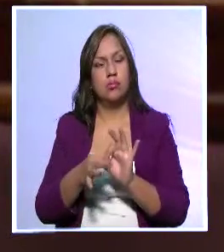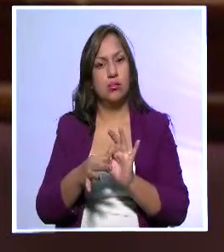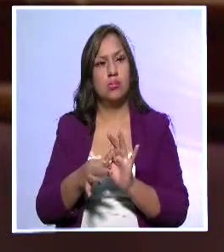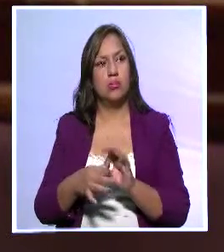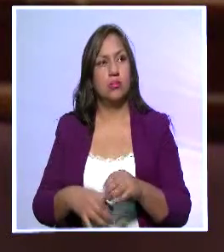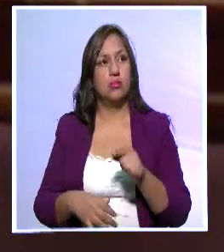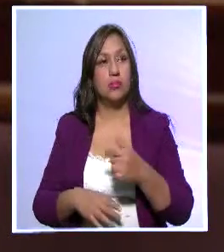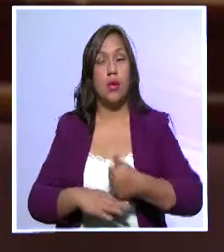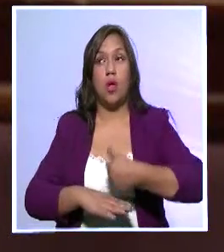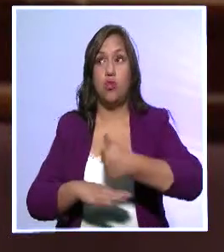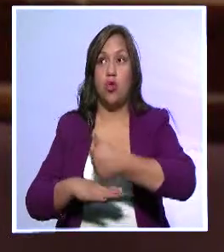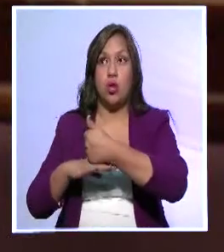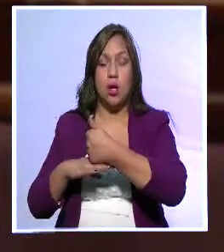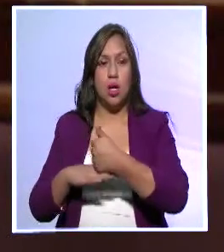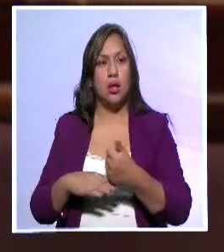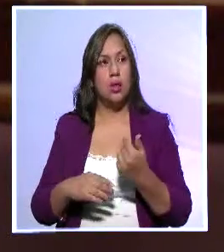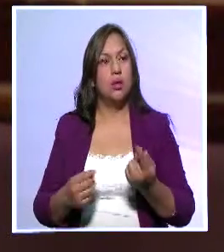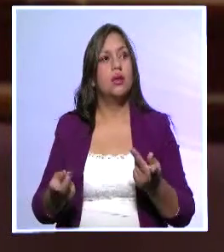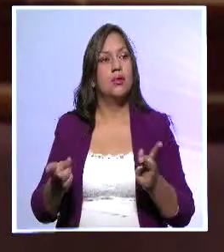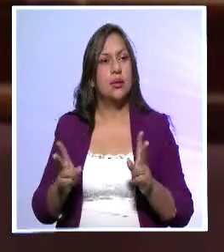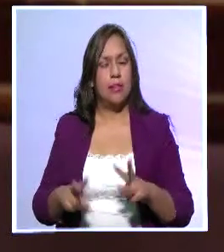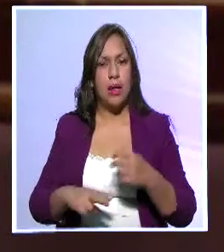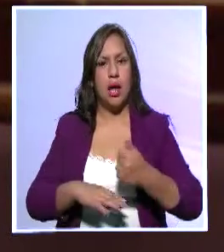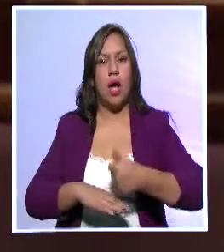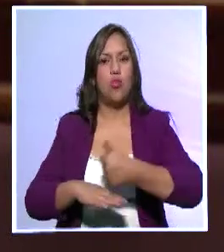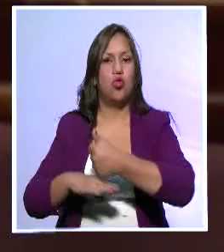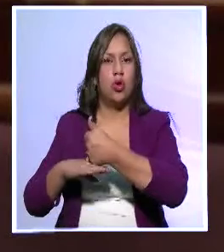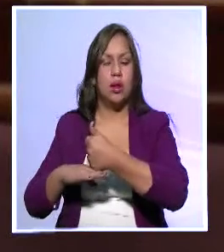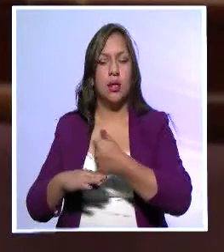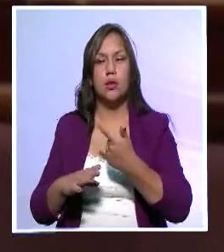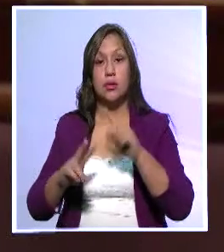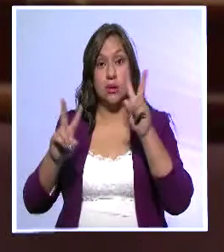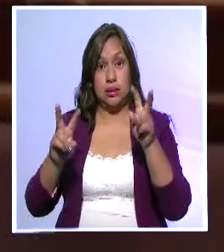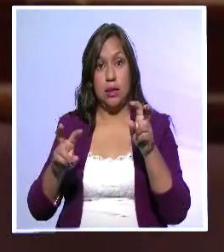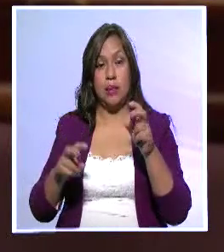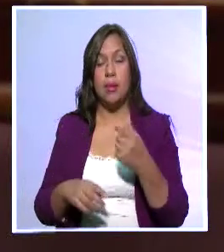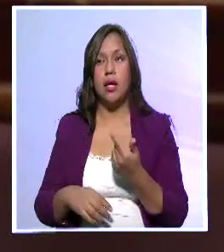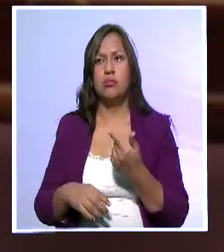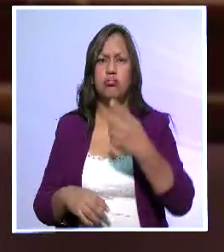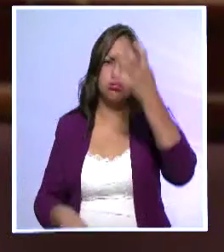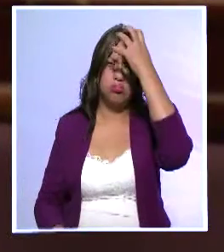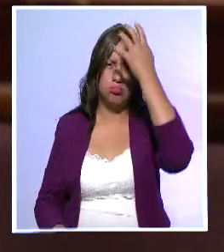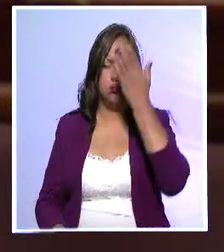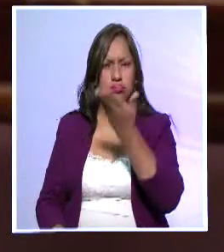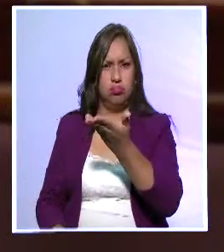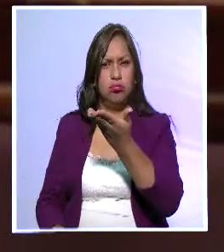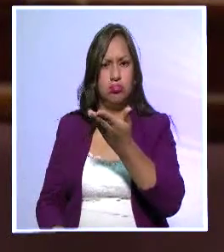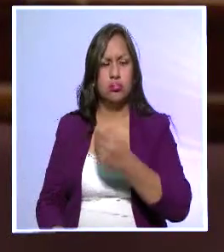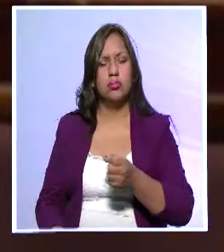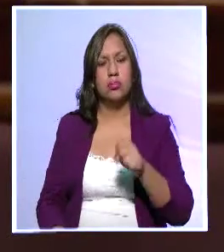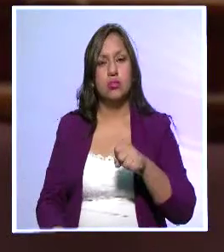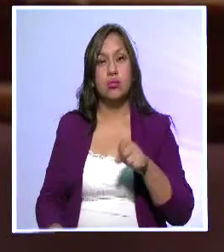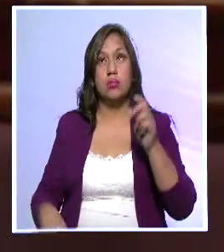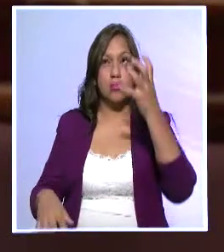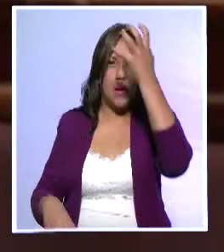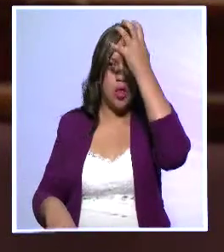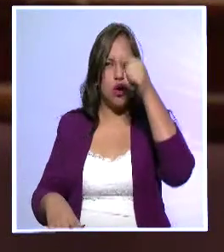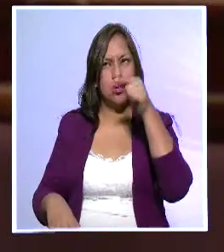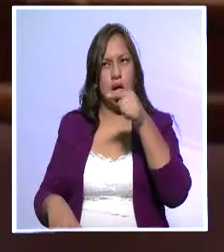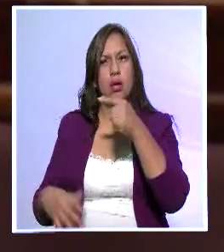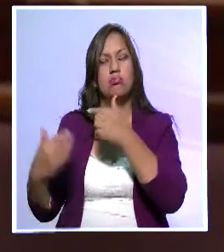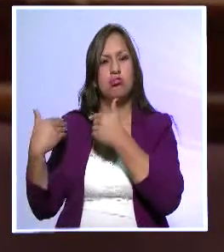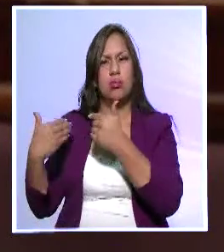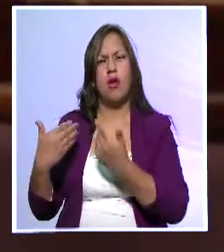autoridades del gobierno, sino también con autoridades del sector académico. Pues creemos que es el sector académico quien debe